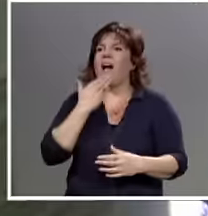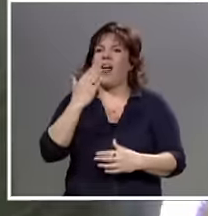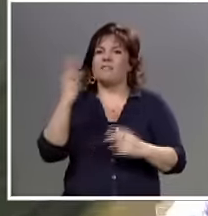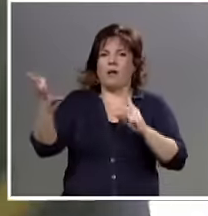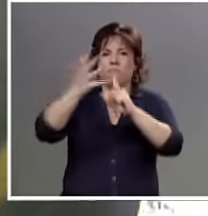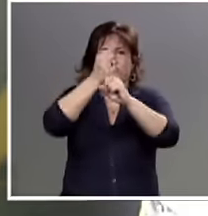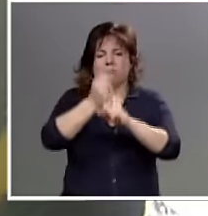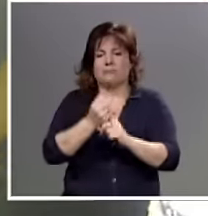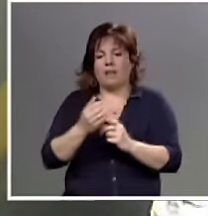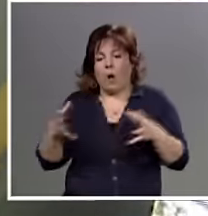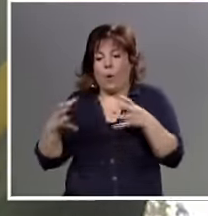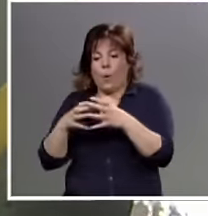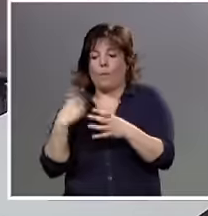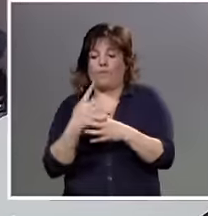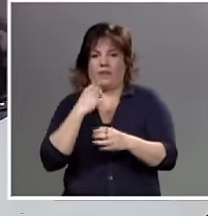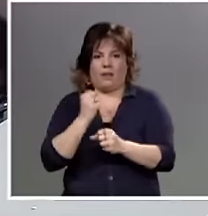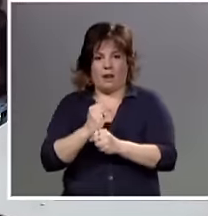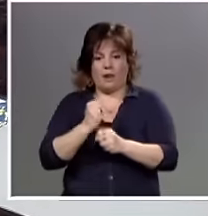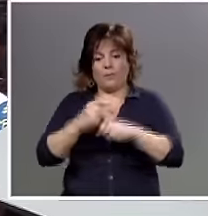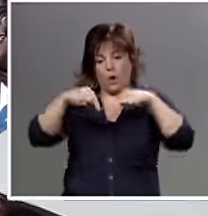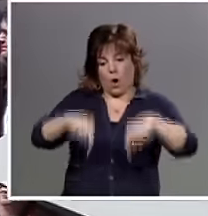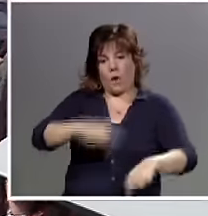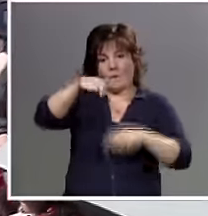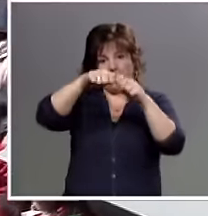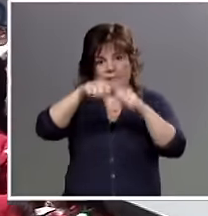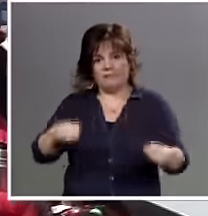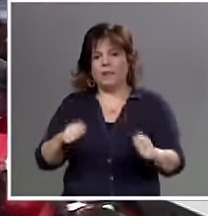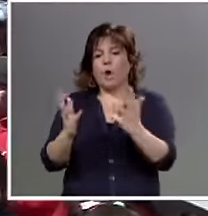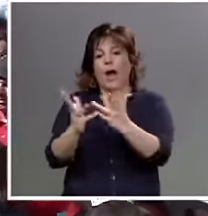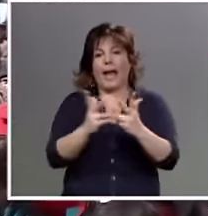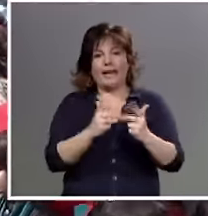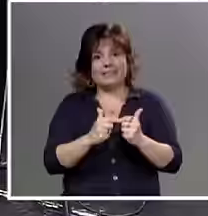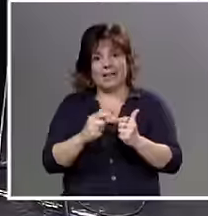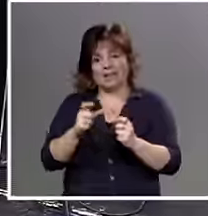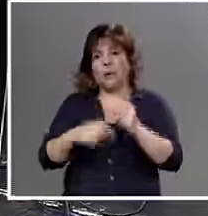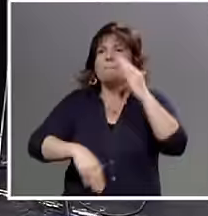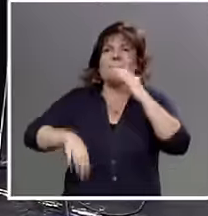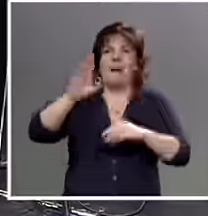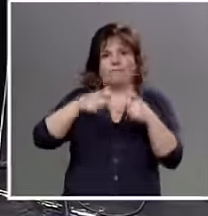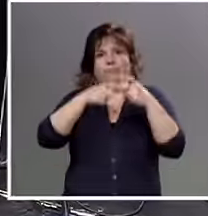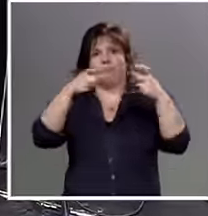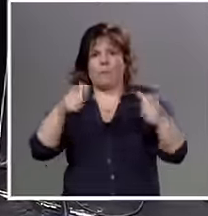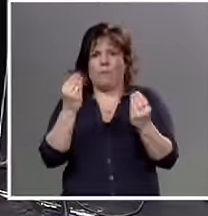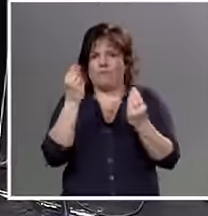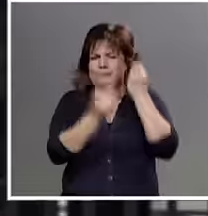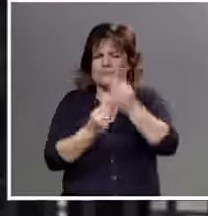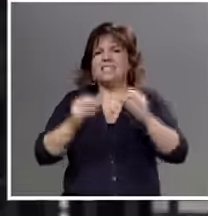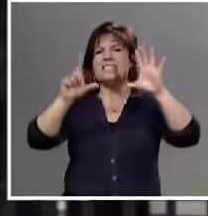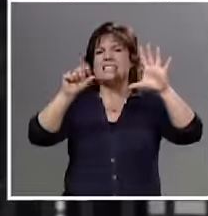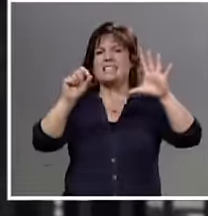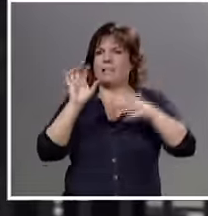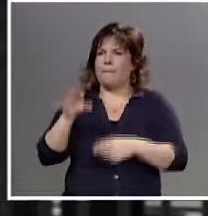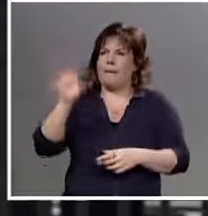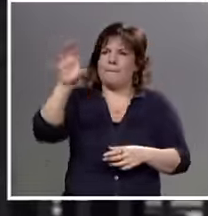y conquistas de la clase trabajadora. Hoy el PIT-CNT es la organización social más grande del país, con más de 70